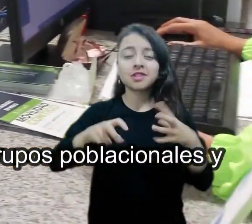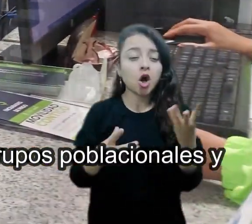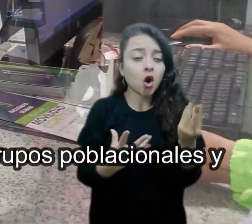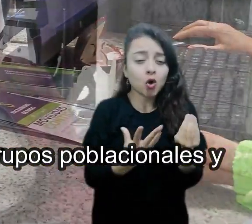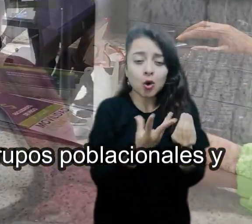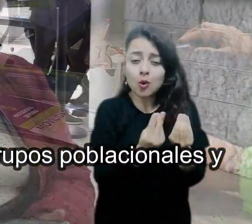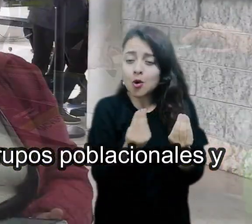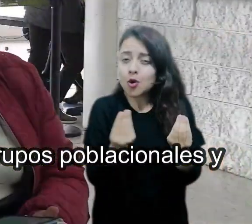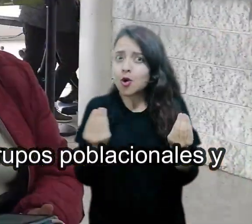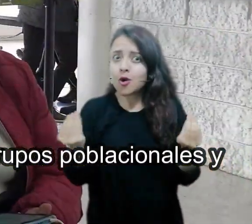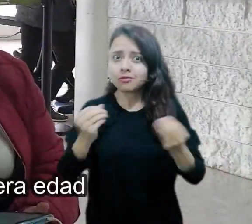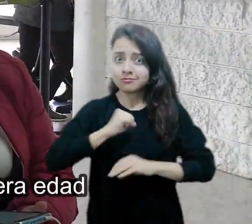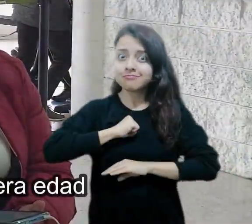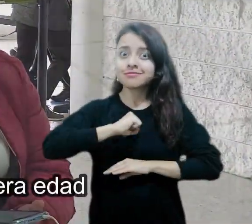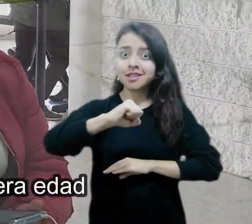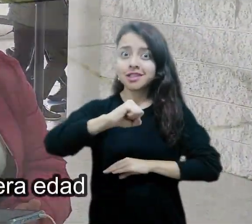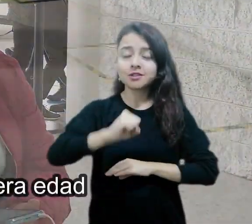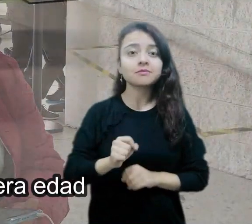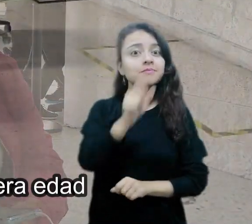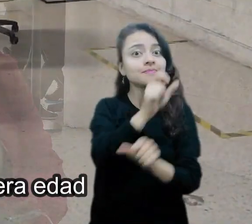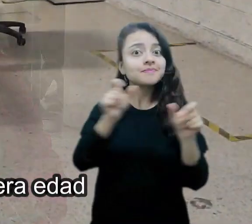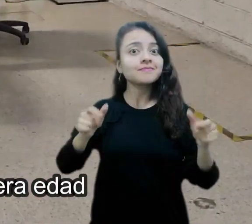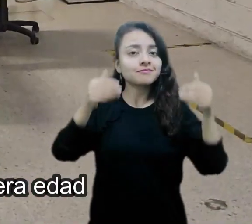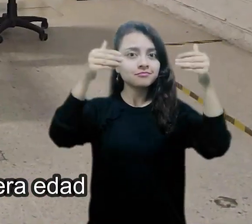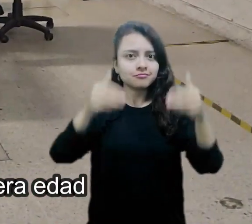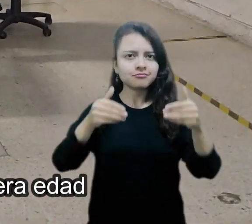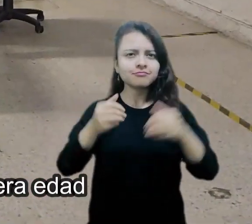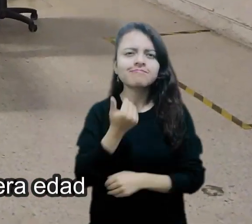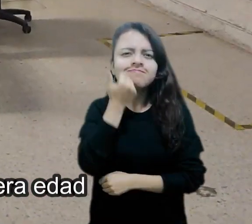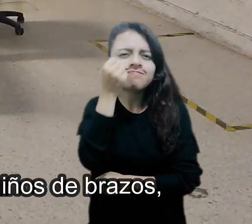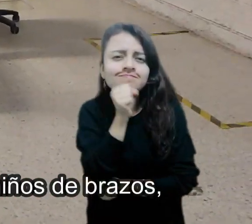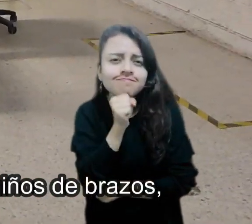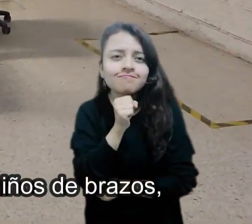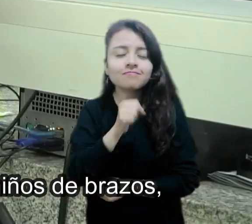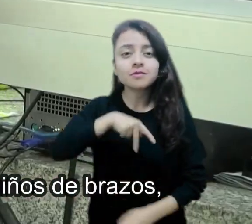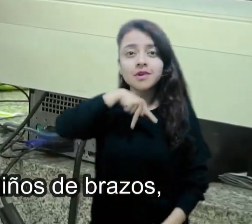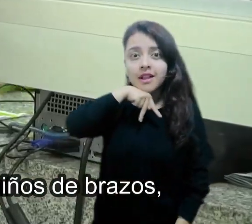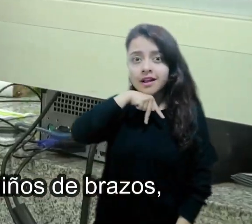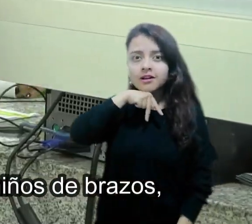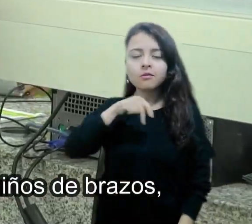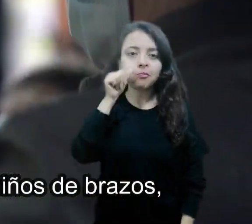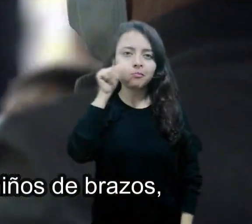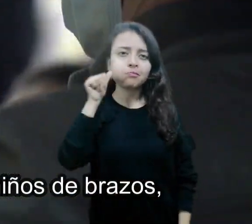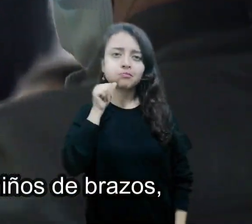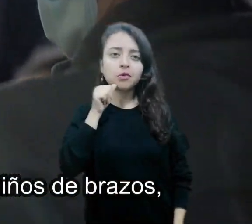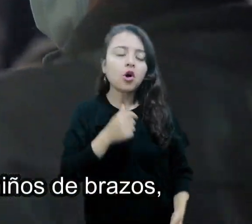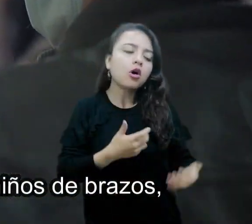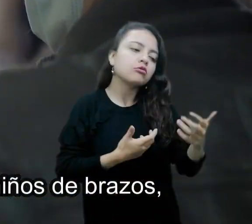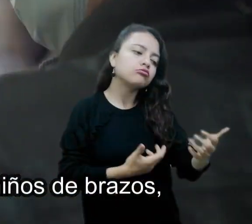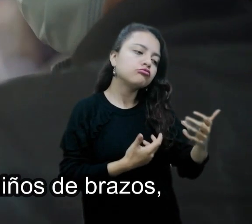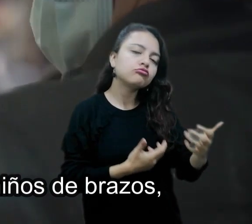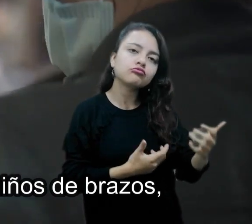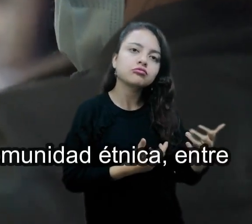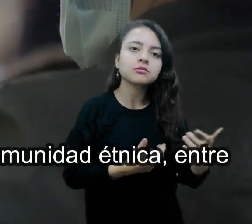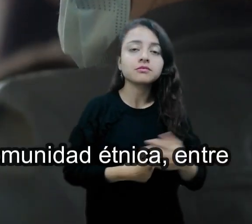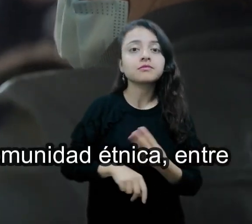poblacionales y sectores sociales, personas con discapacidad de tercera edad, de talla baja, mujeres embarazadas y con niños de